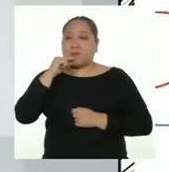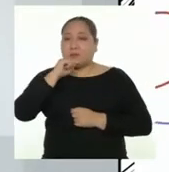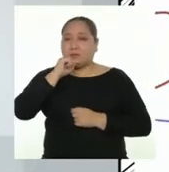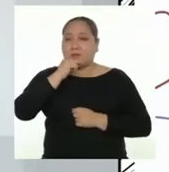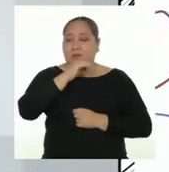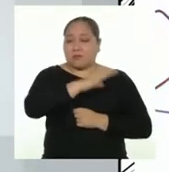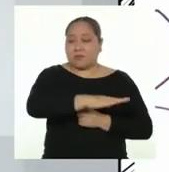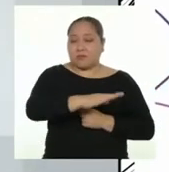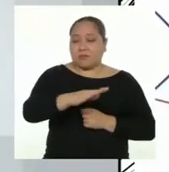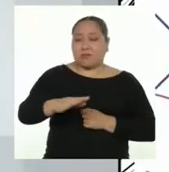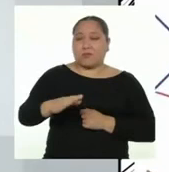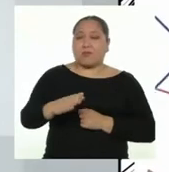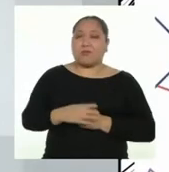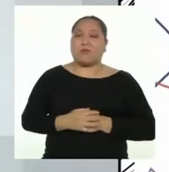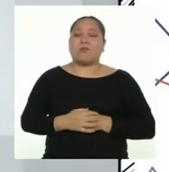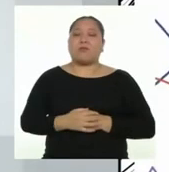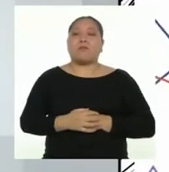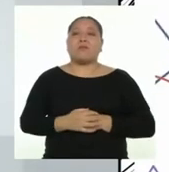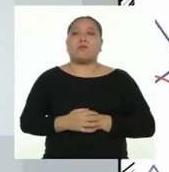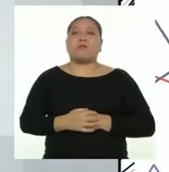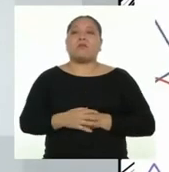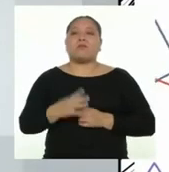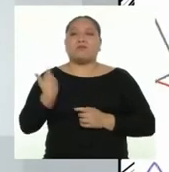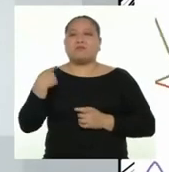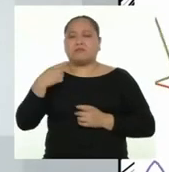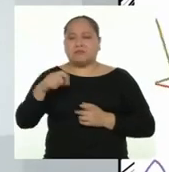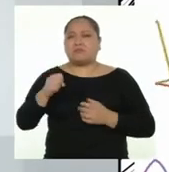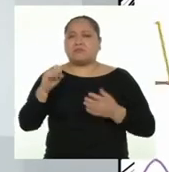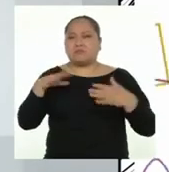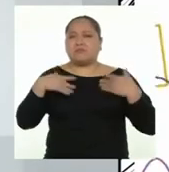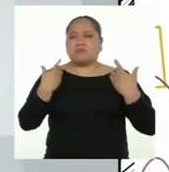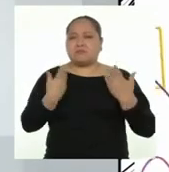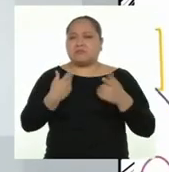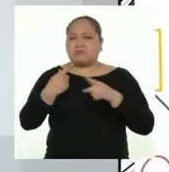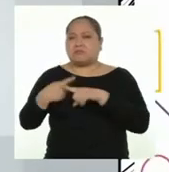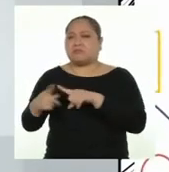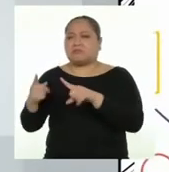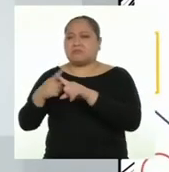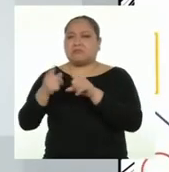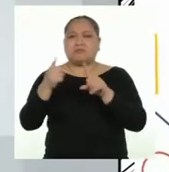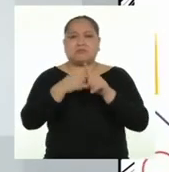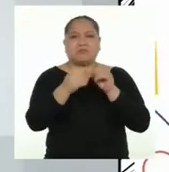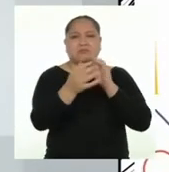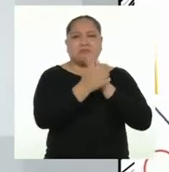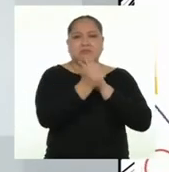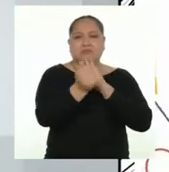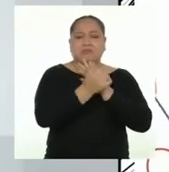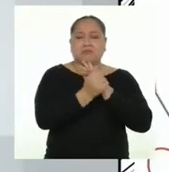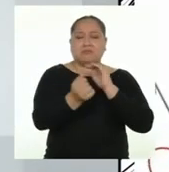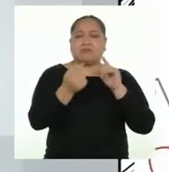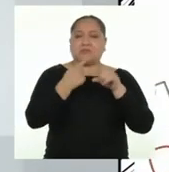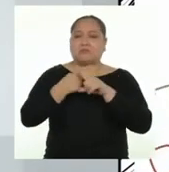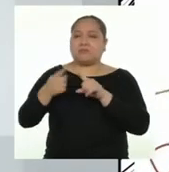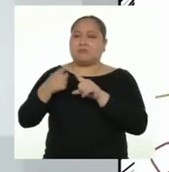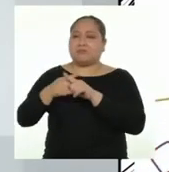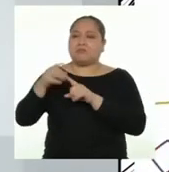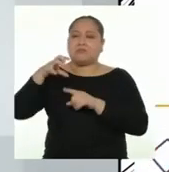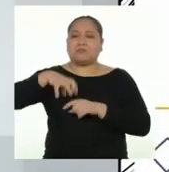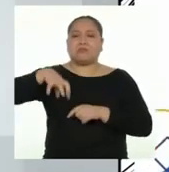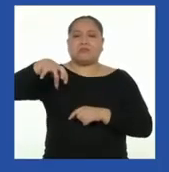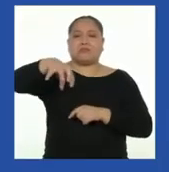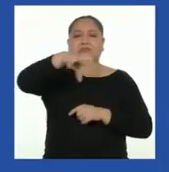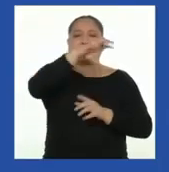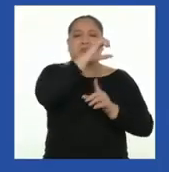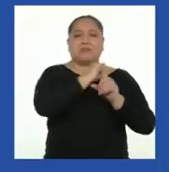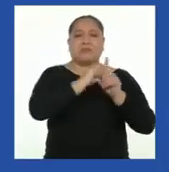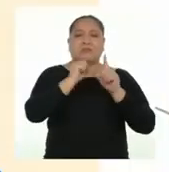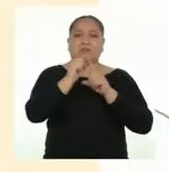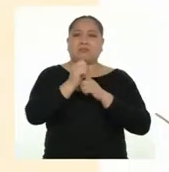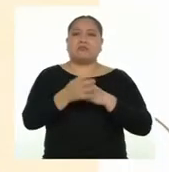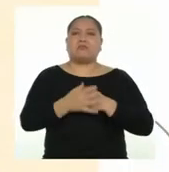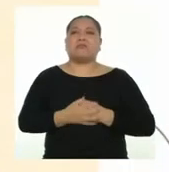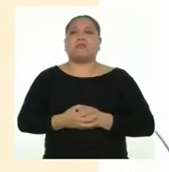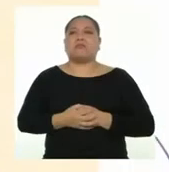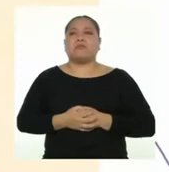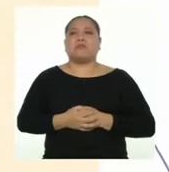tienen una gran potencialidad para lograr distintas habilidades en diferentes ámbitos de la sociedad.